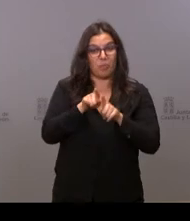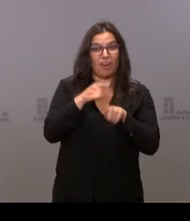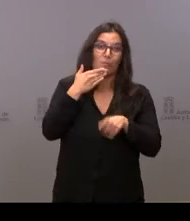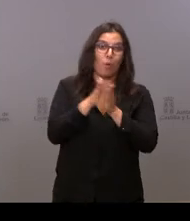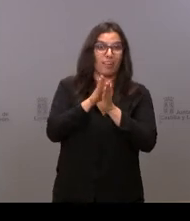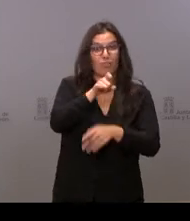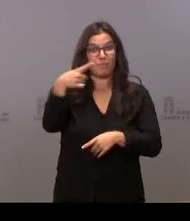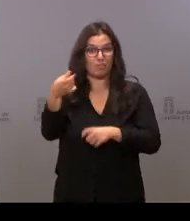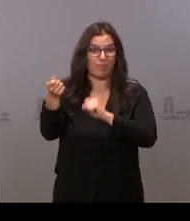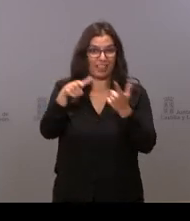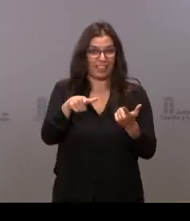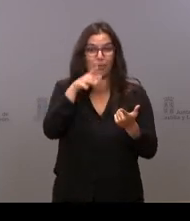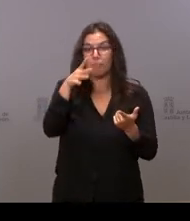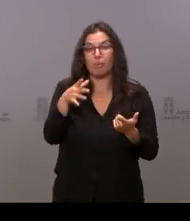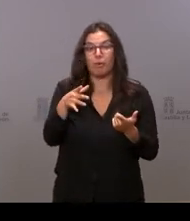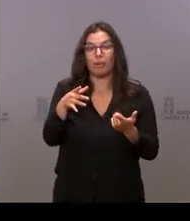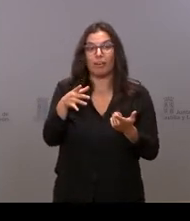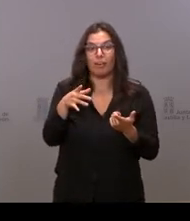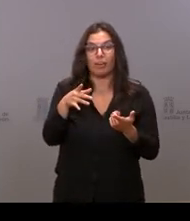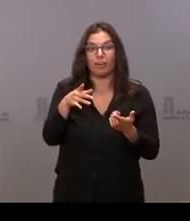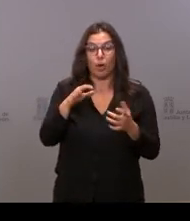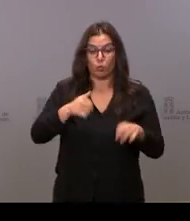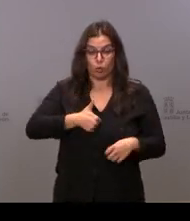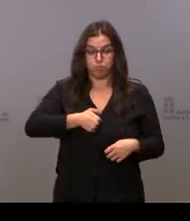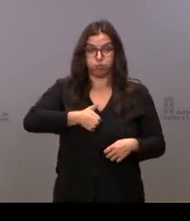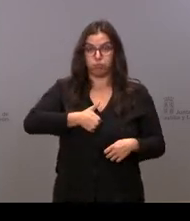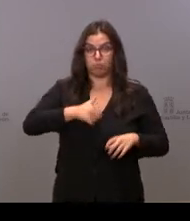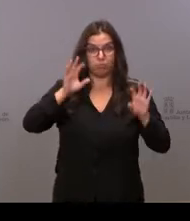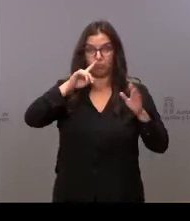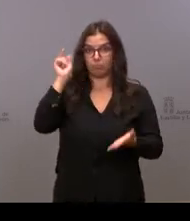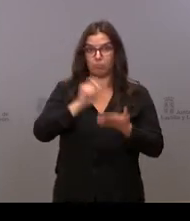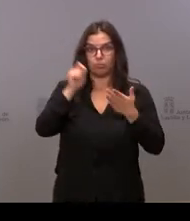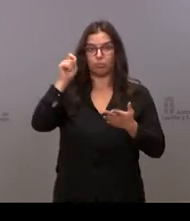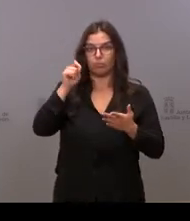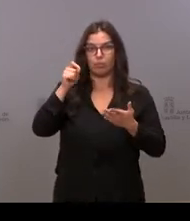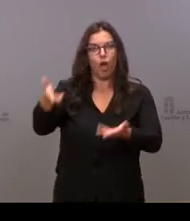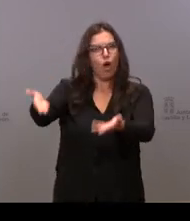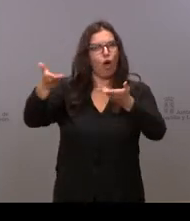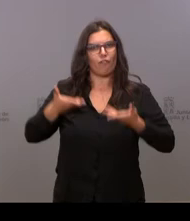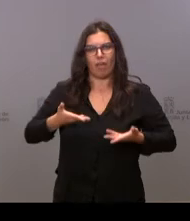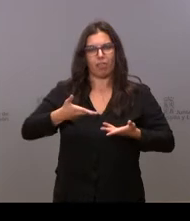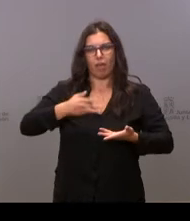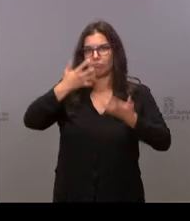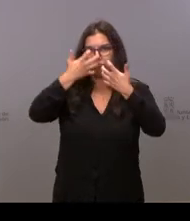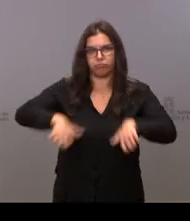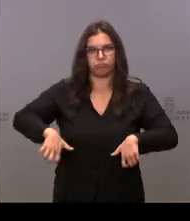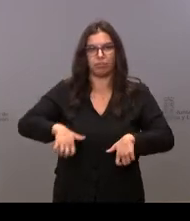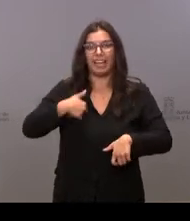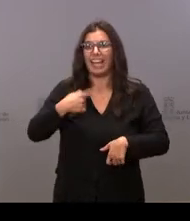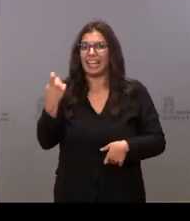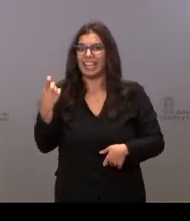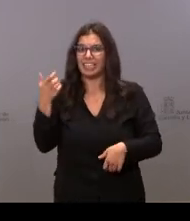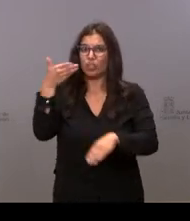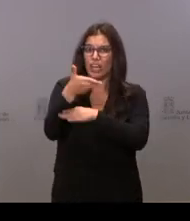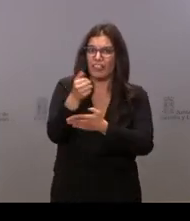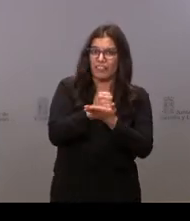contigo? Porque en el momento en que tocas el botón de teleasistencia, a tu disposición, hoy que necesito bajar a la